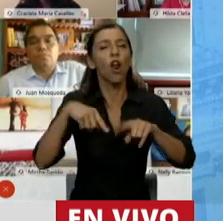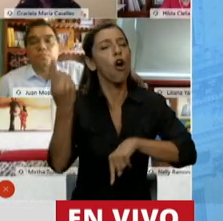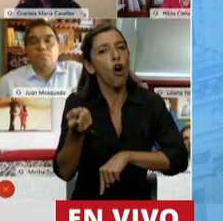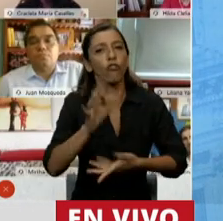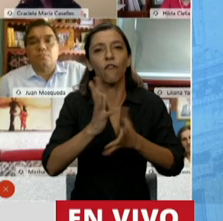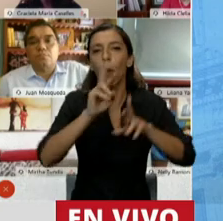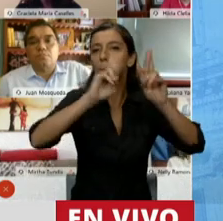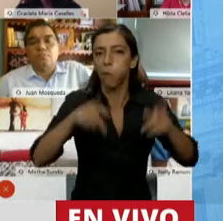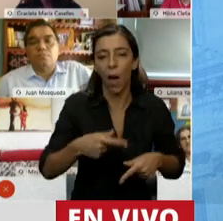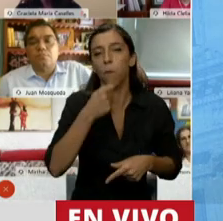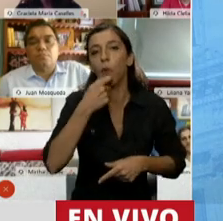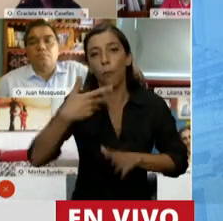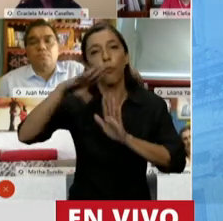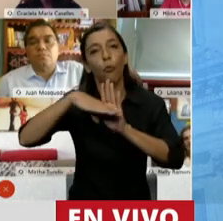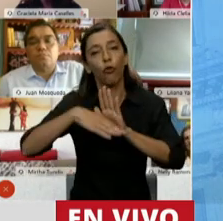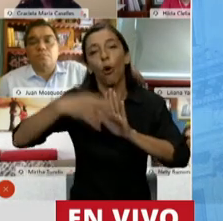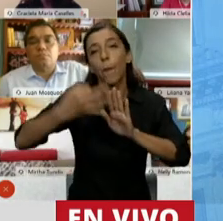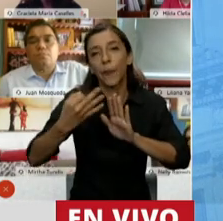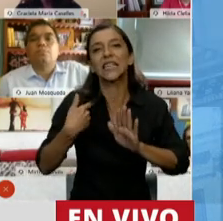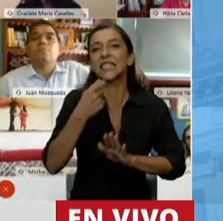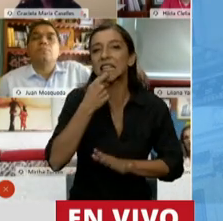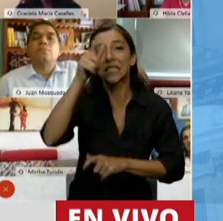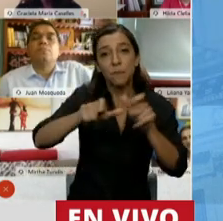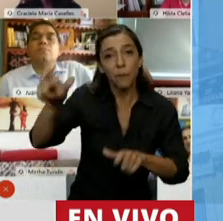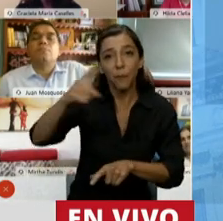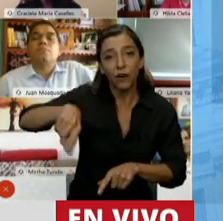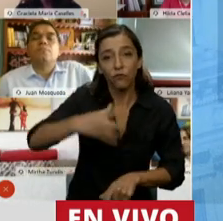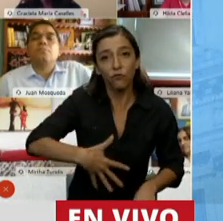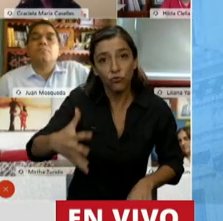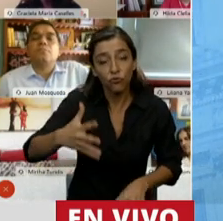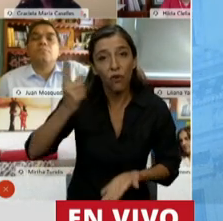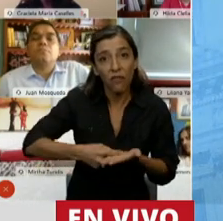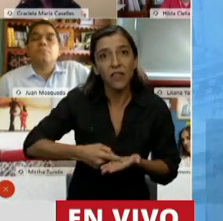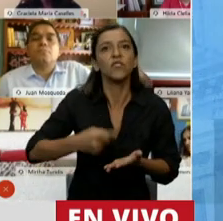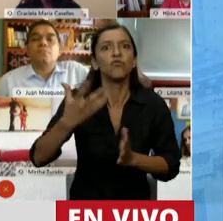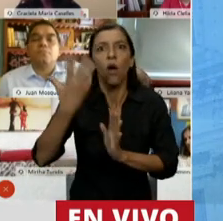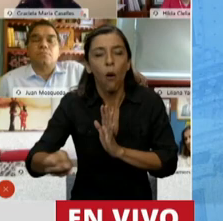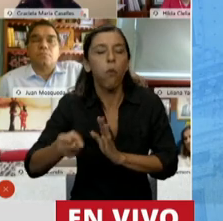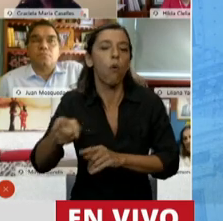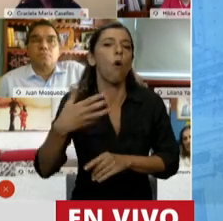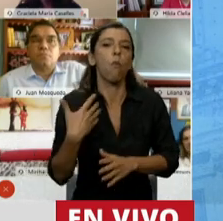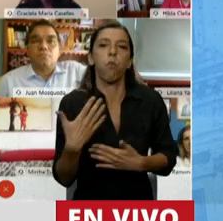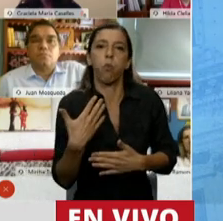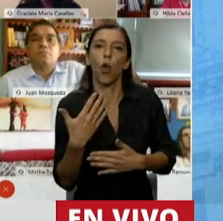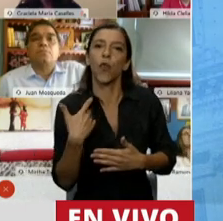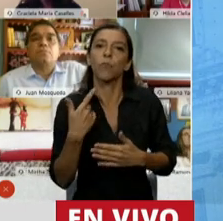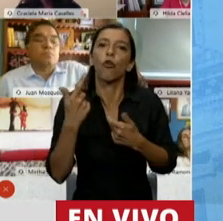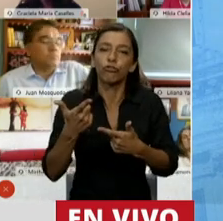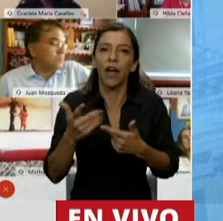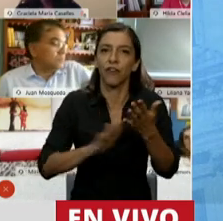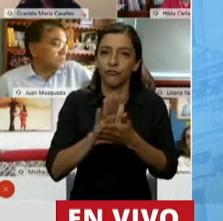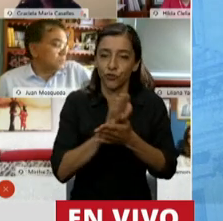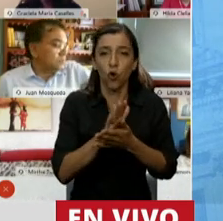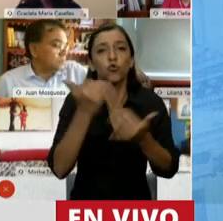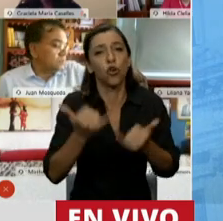cumplimiento de los protocolos para los casos de abortos no punibles porque el cumplimiento de la ley es una obligación para todos. Se trata de